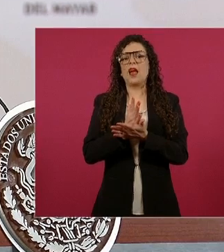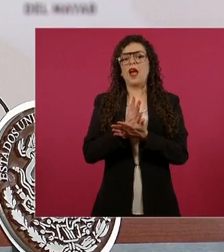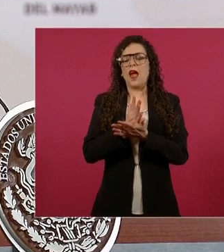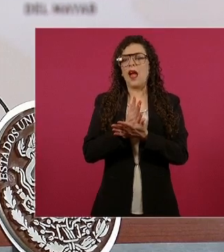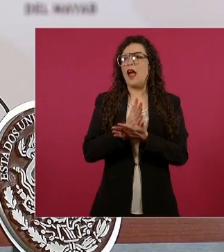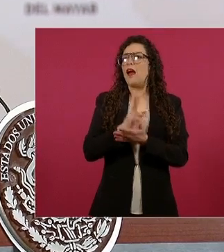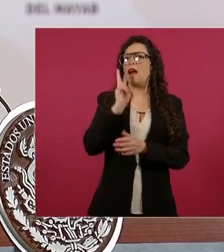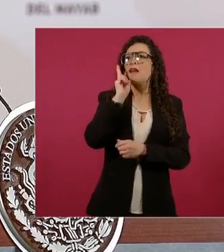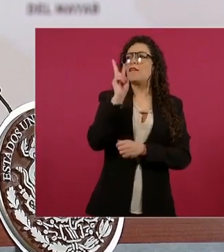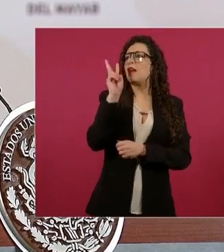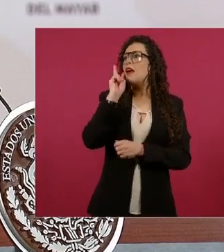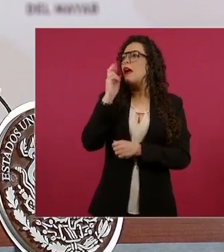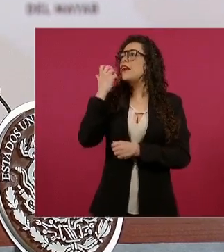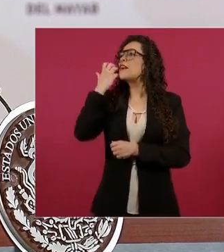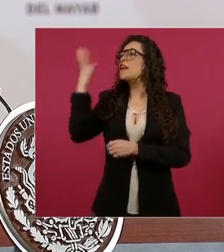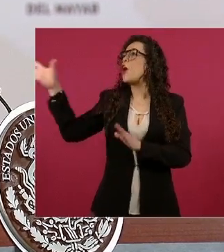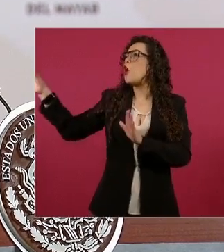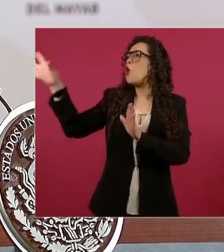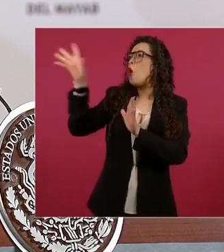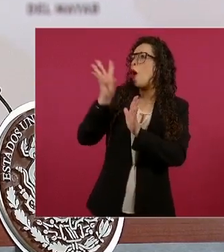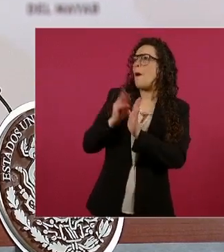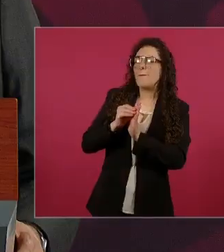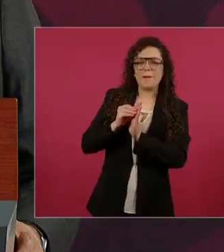nuestros antepasados,